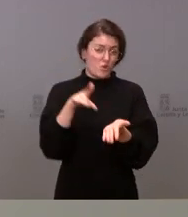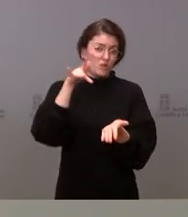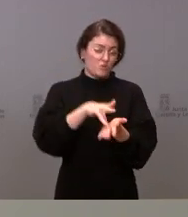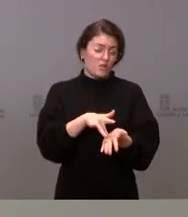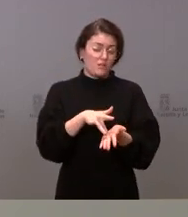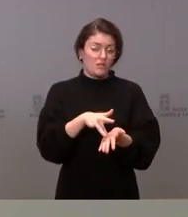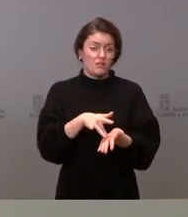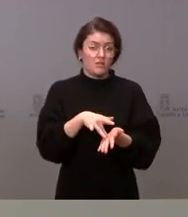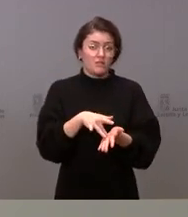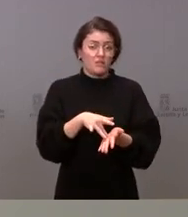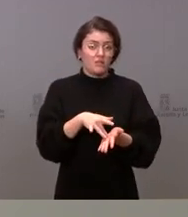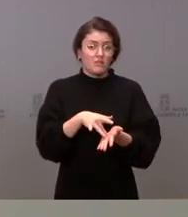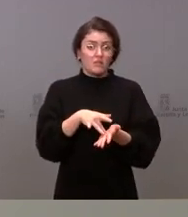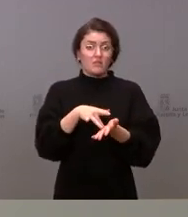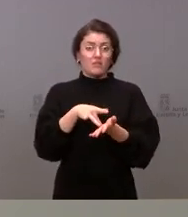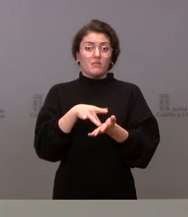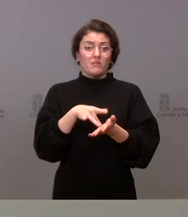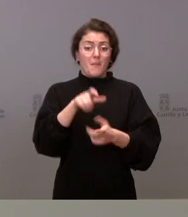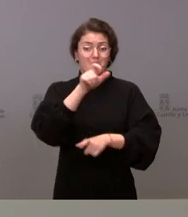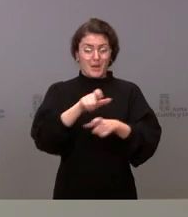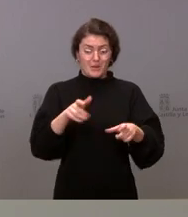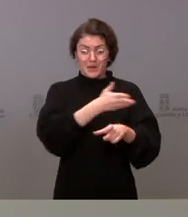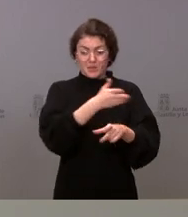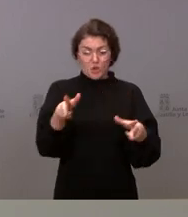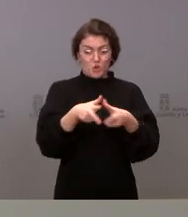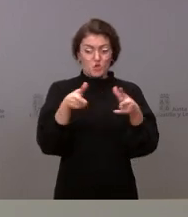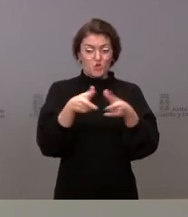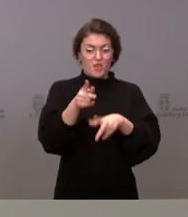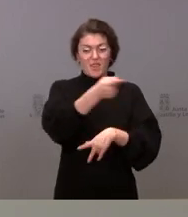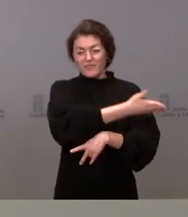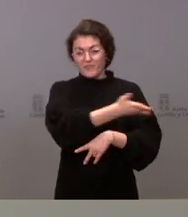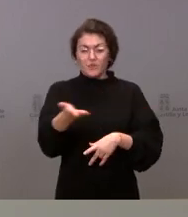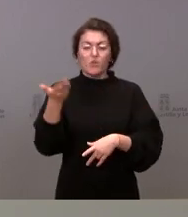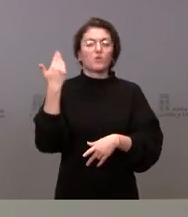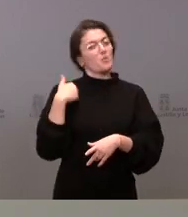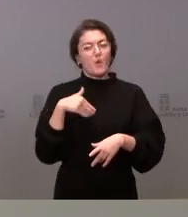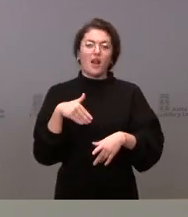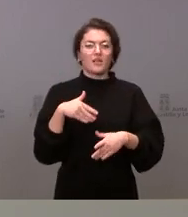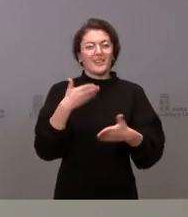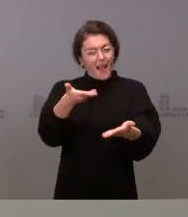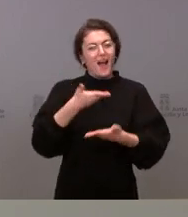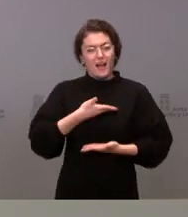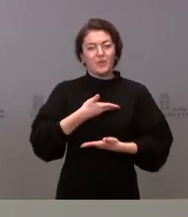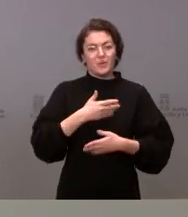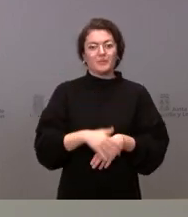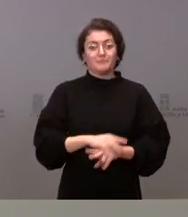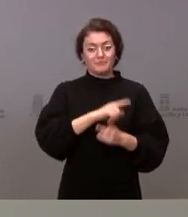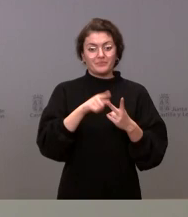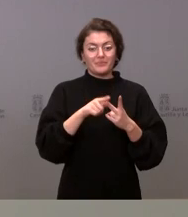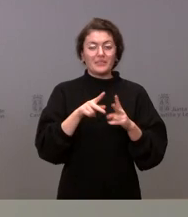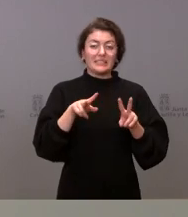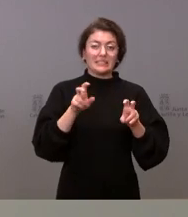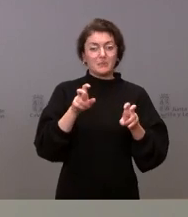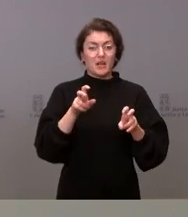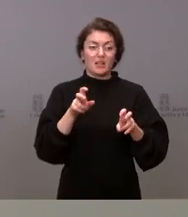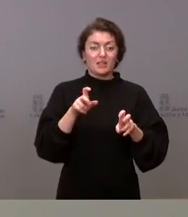las personas, a nuestra sociedad, dispuesta a seguir ayudándonos. El tema del personal es más complicado,